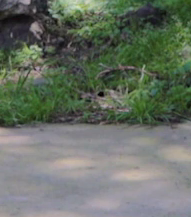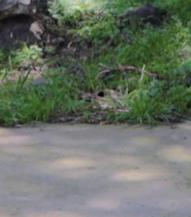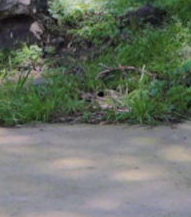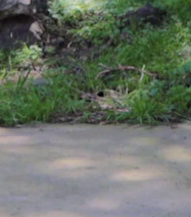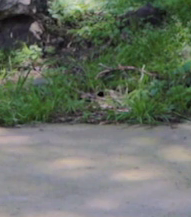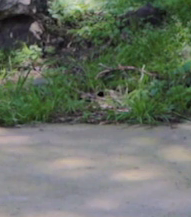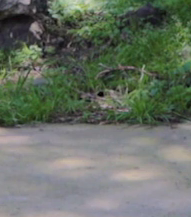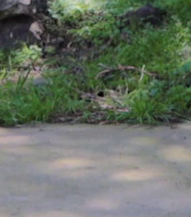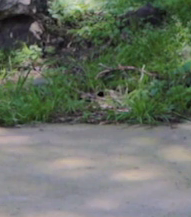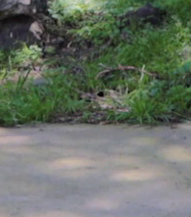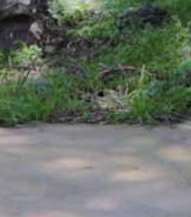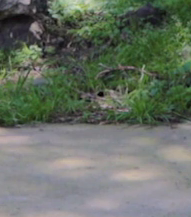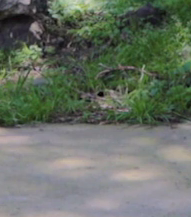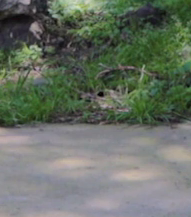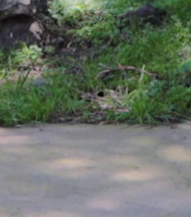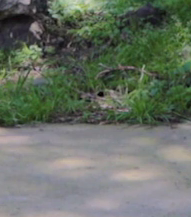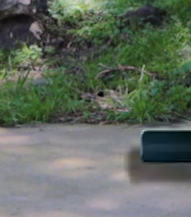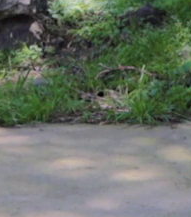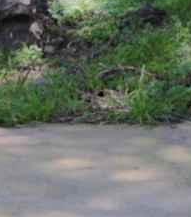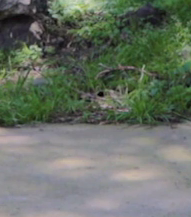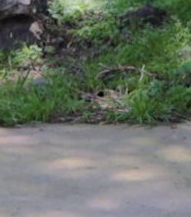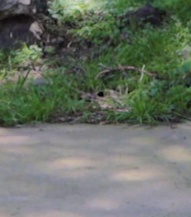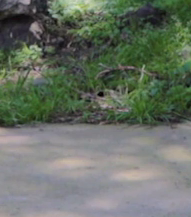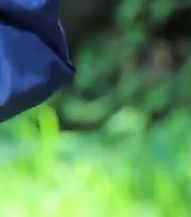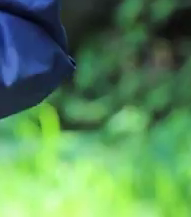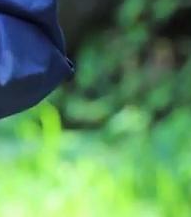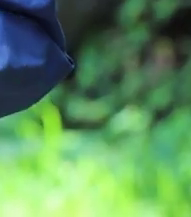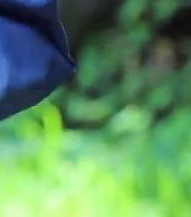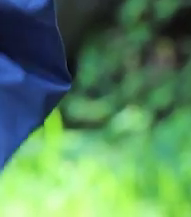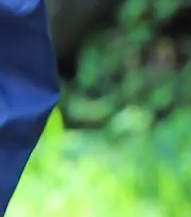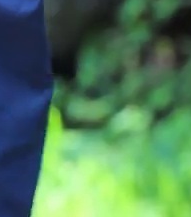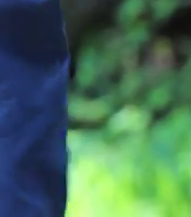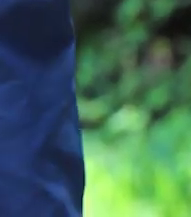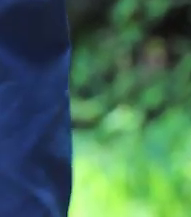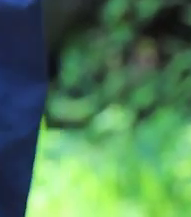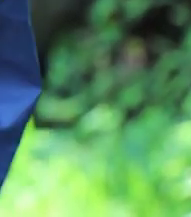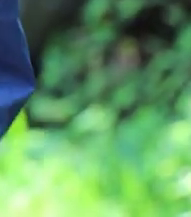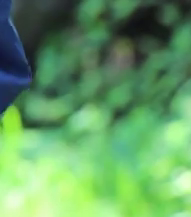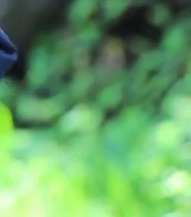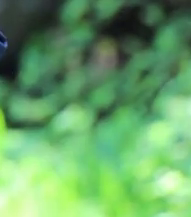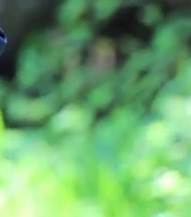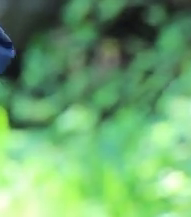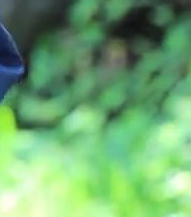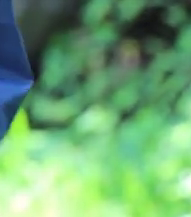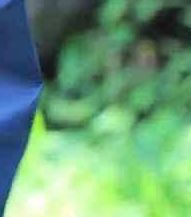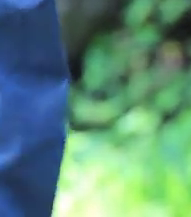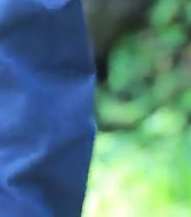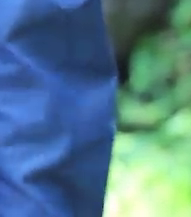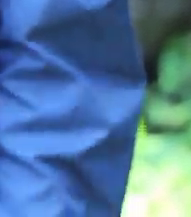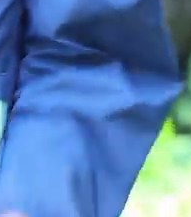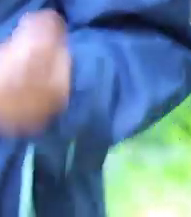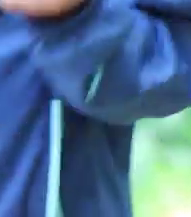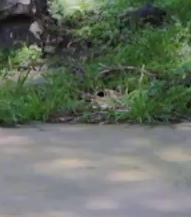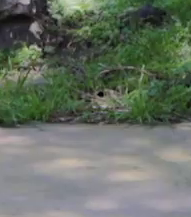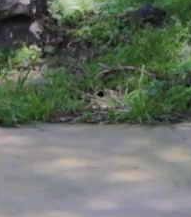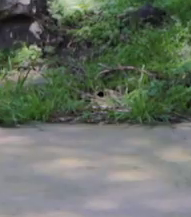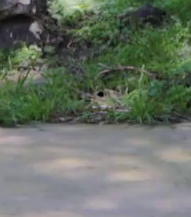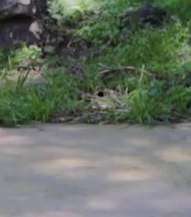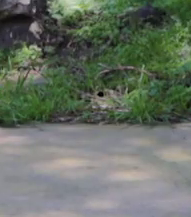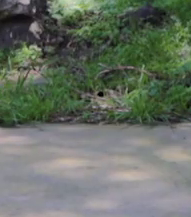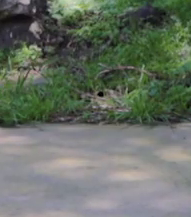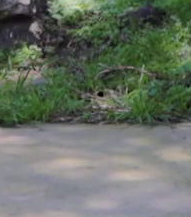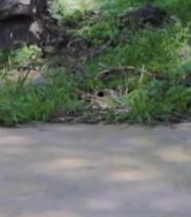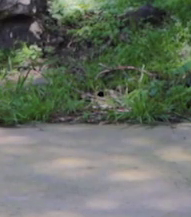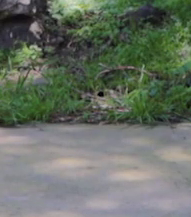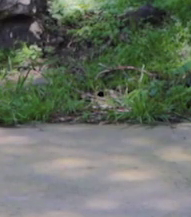Extensión ¡Muy bien, Jair! ¡Exacto! ¡Así! ¡Perfecto! ¡Otra más! ¡Una vez